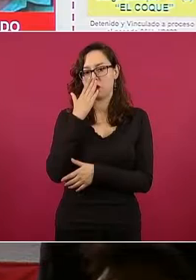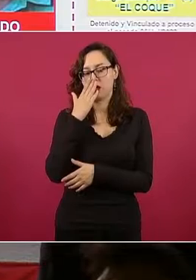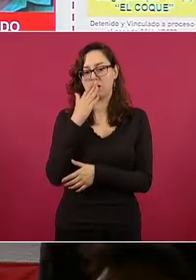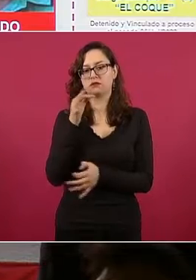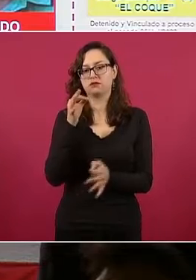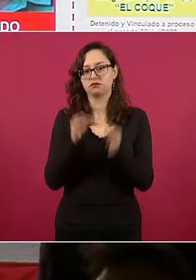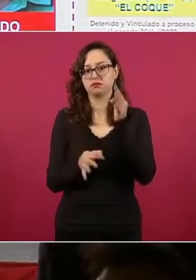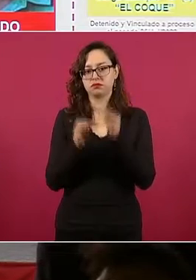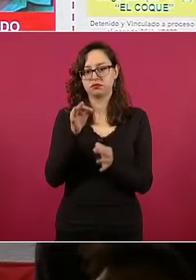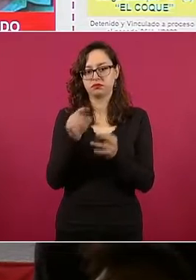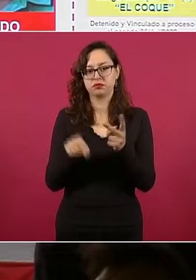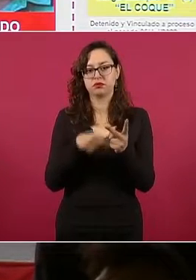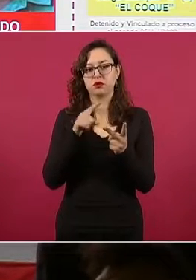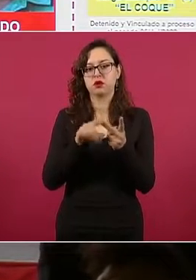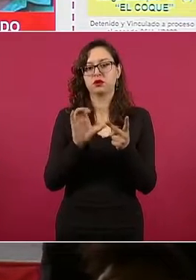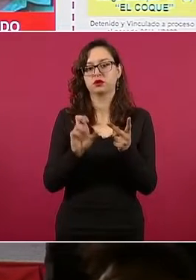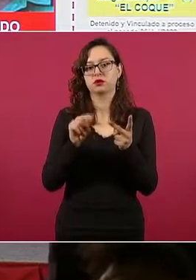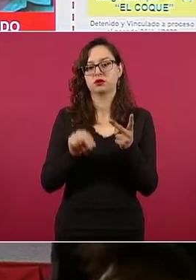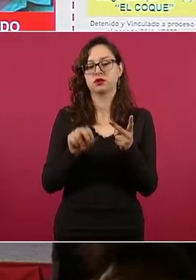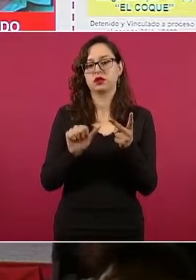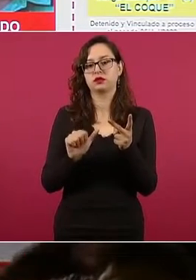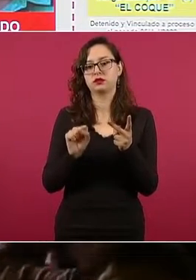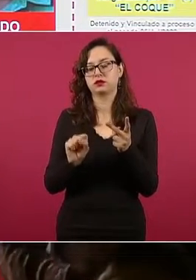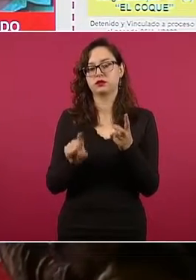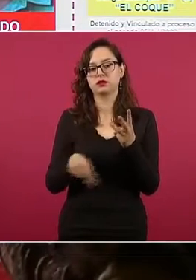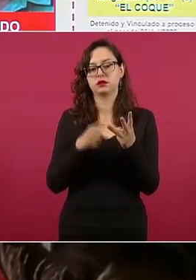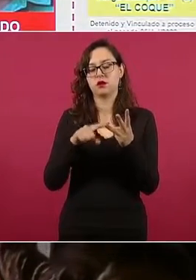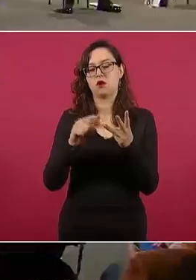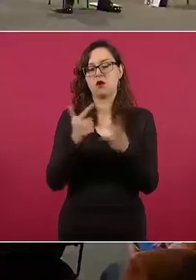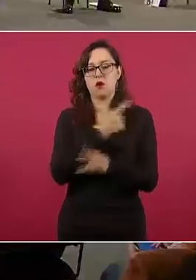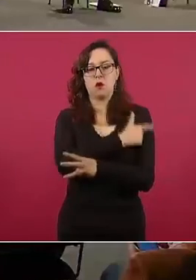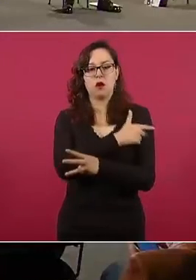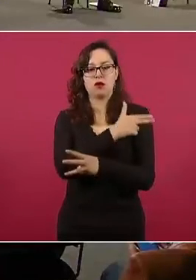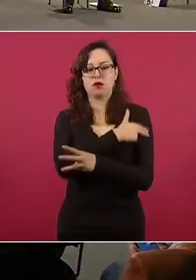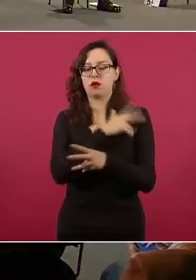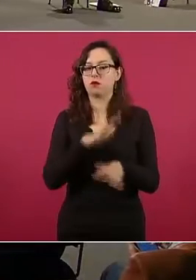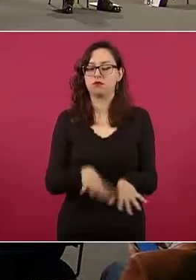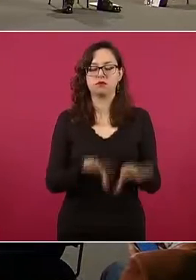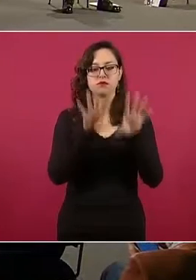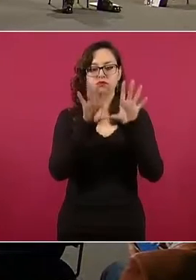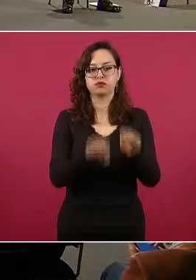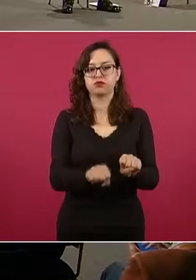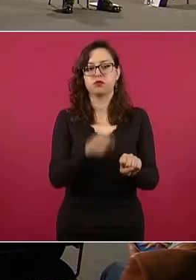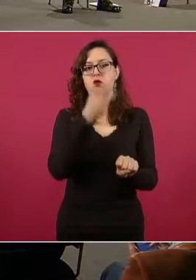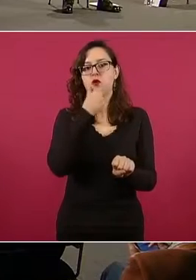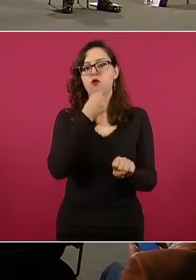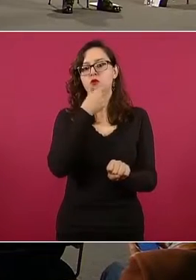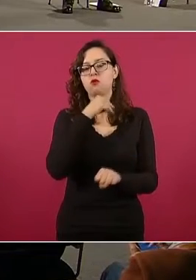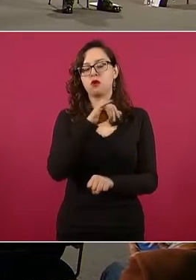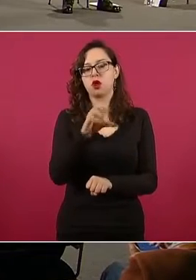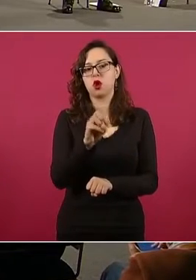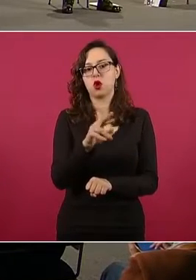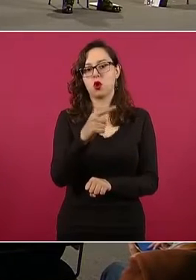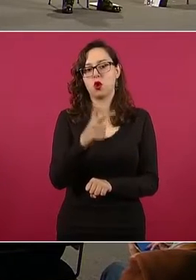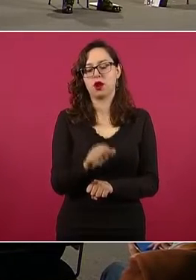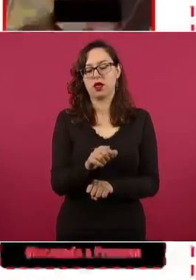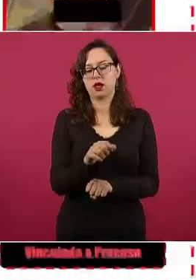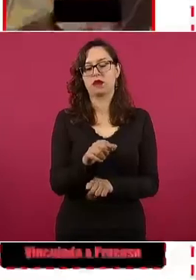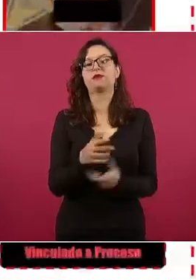Coordinación Nacional Antisecuestros y la Guardia Nacional lograron la detención de Jorge Alberto N., alias el Joyce,